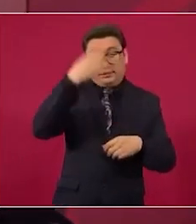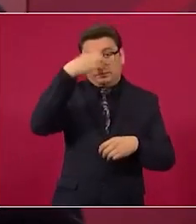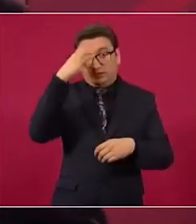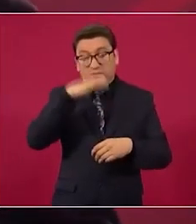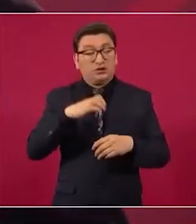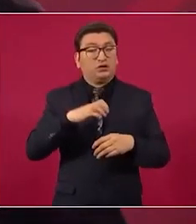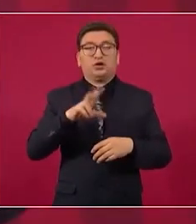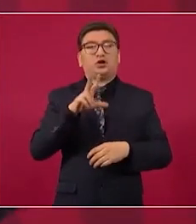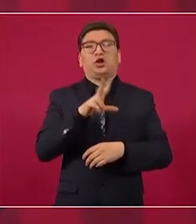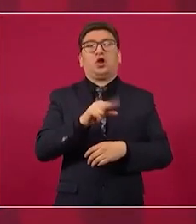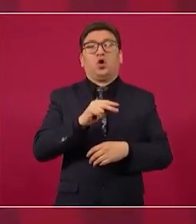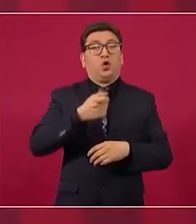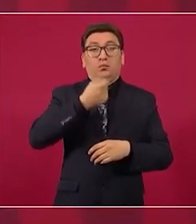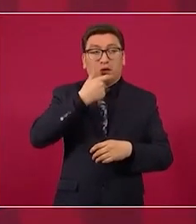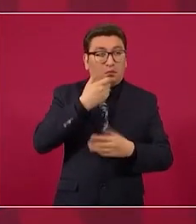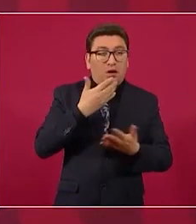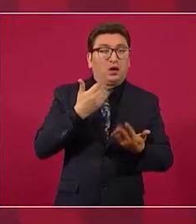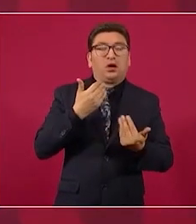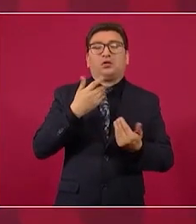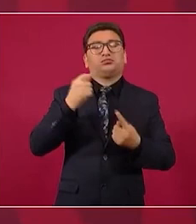por la construcción